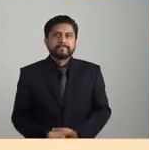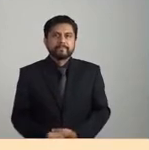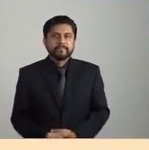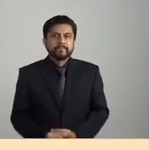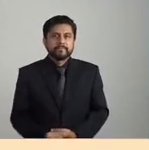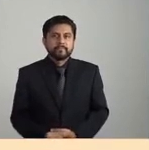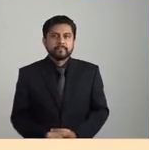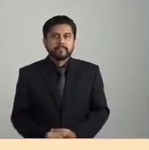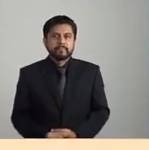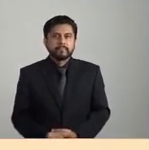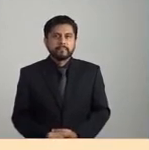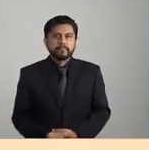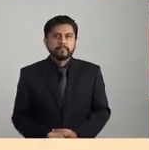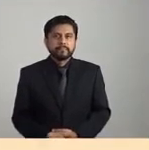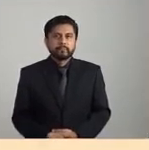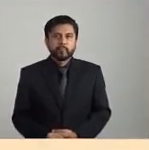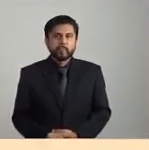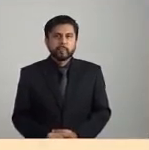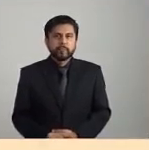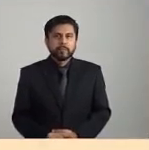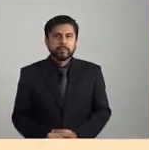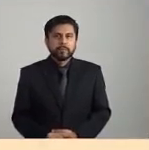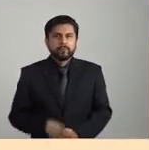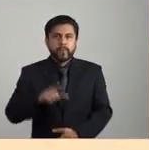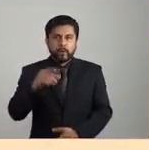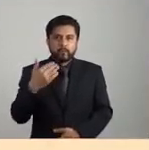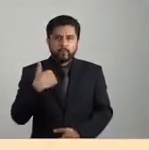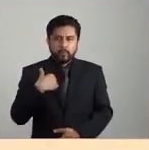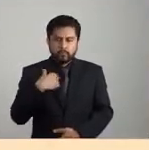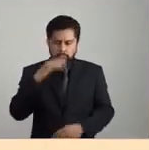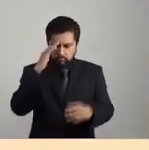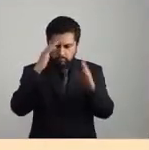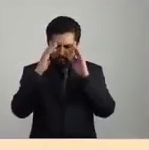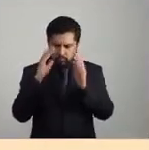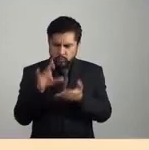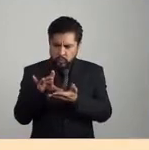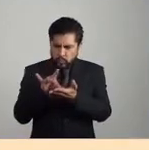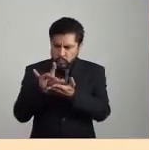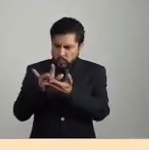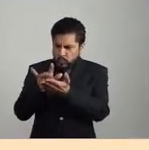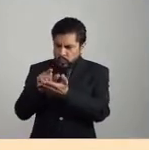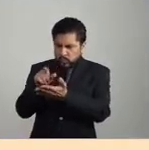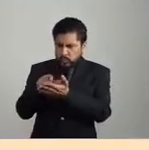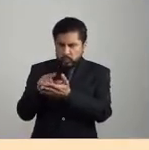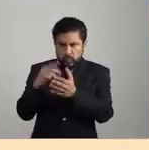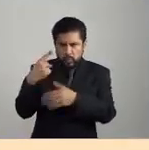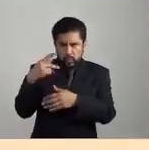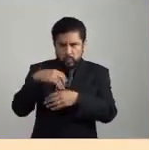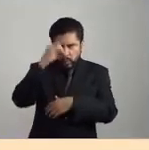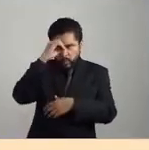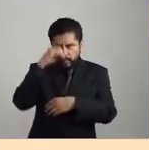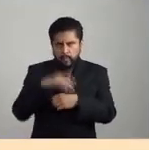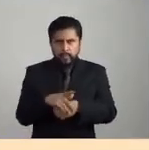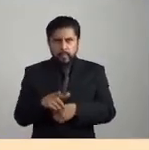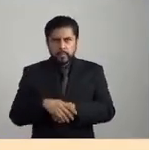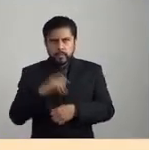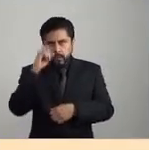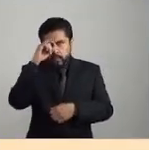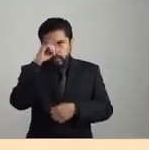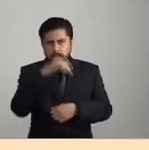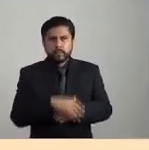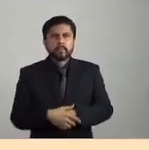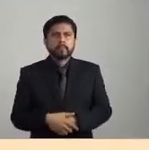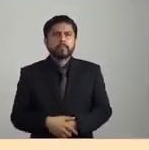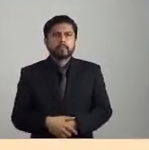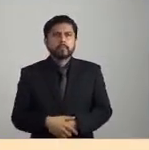Por recoger un poco todo lo que comentas o alguna de las cosas que comentas, porque todo es muy difícil en un espacio tan reducido,